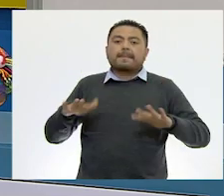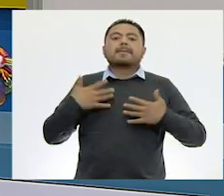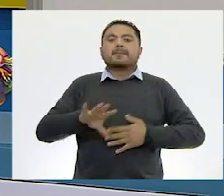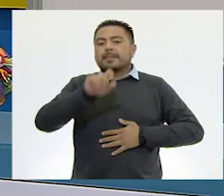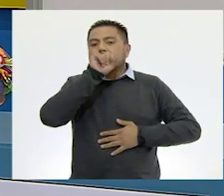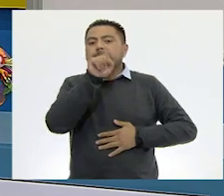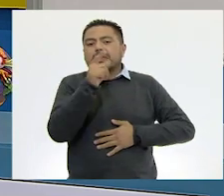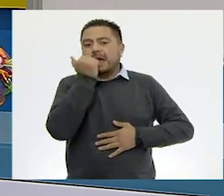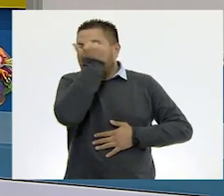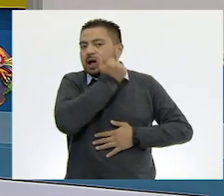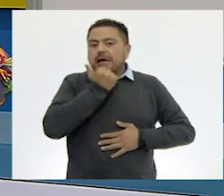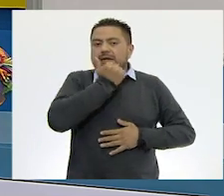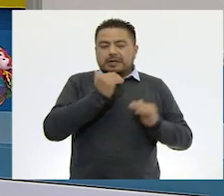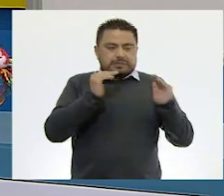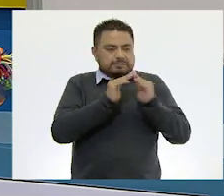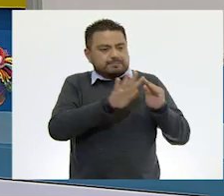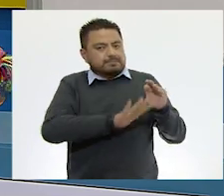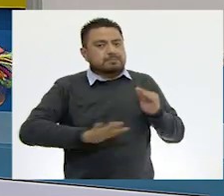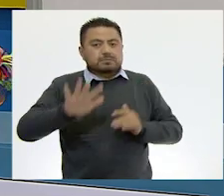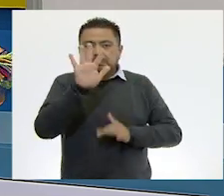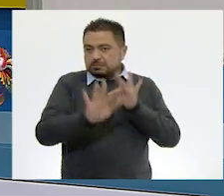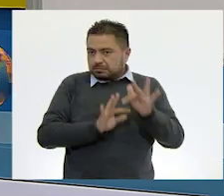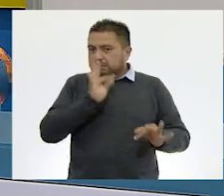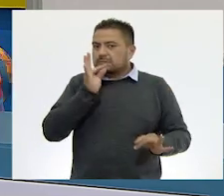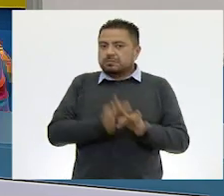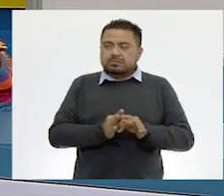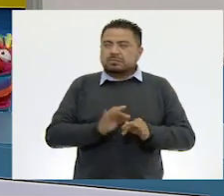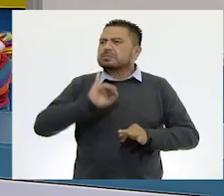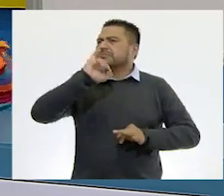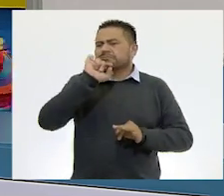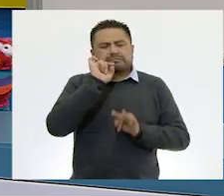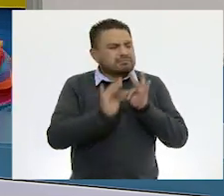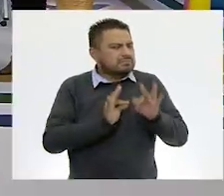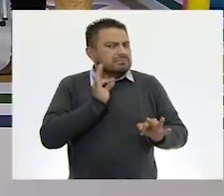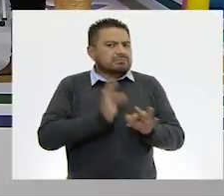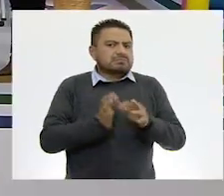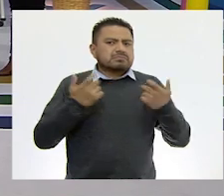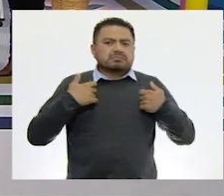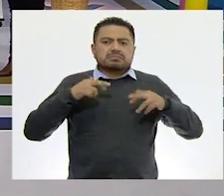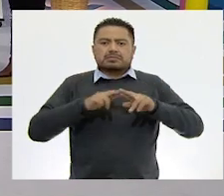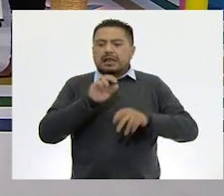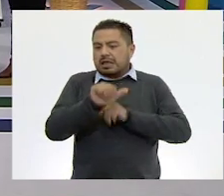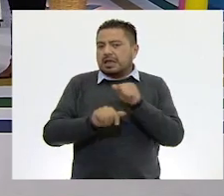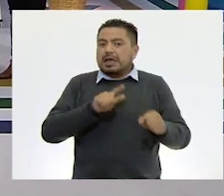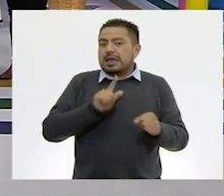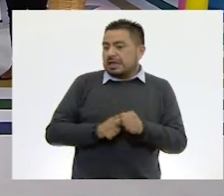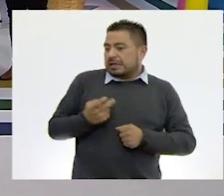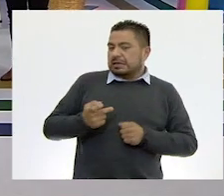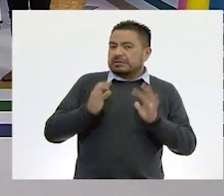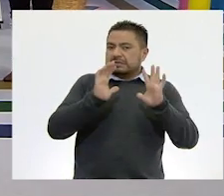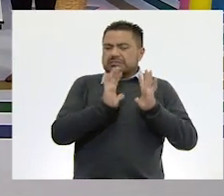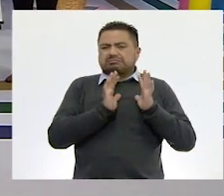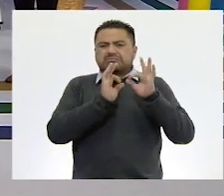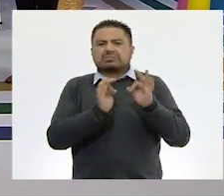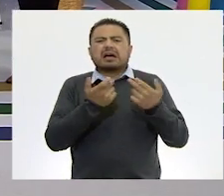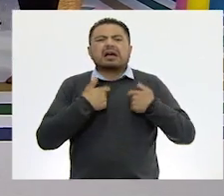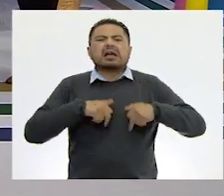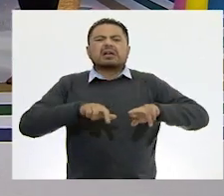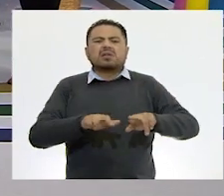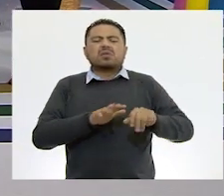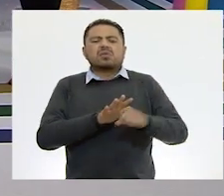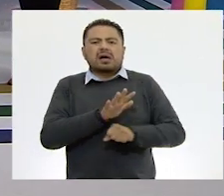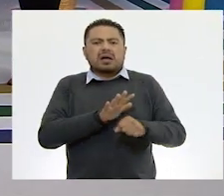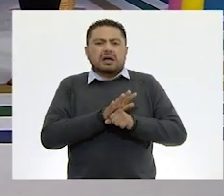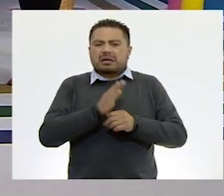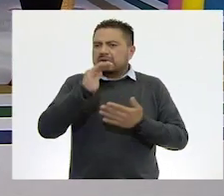también los estudiantes allá en casa. ¿Listos? ¡Listísimos, maestra! Las especies endémicas representan